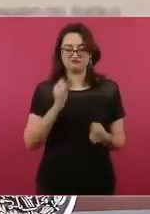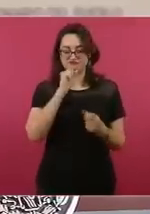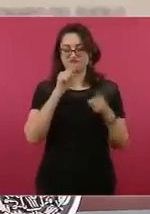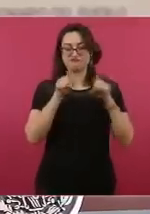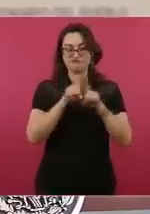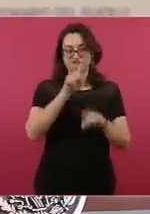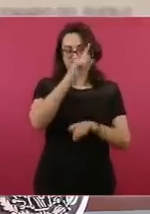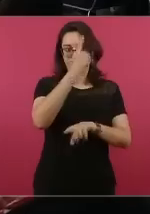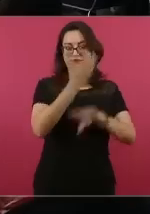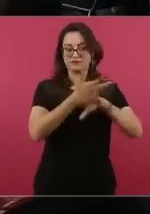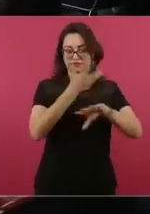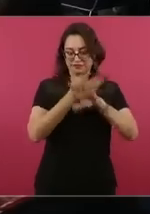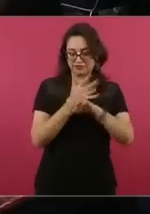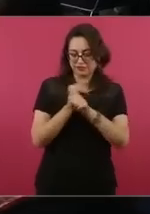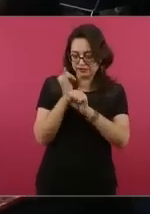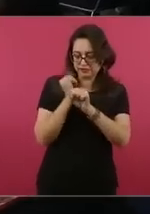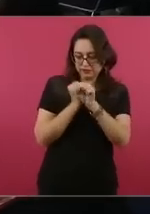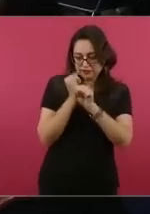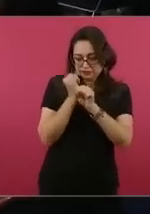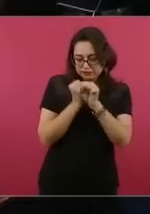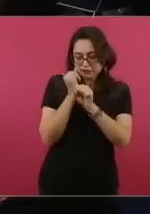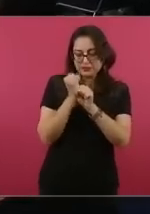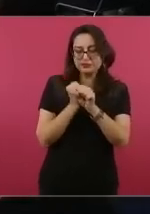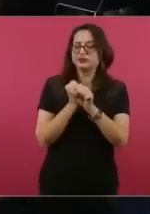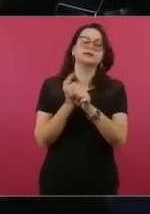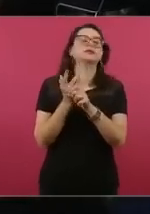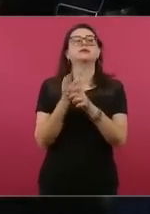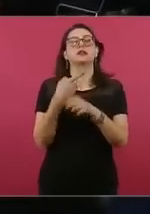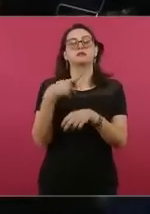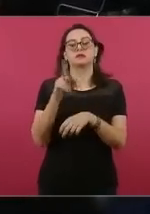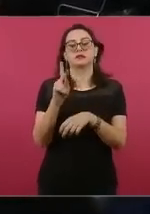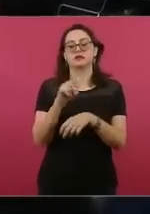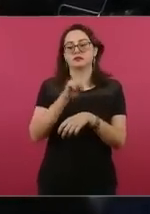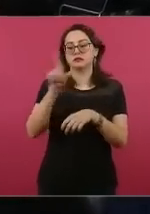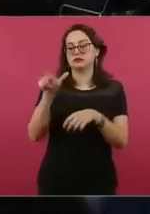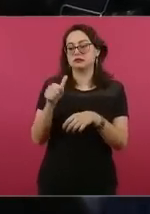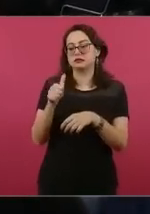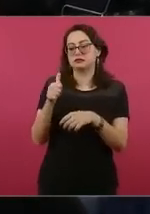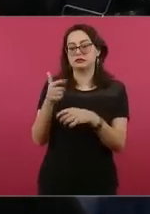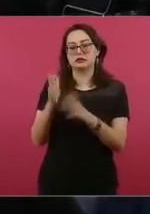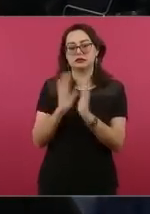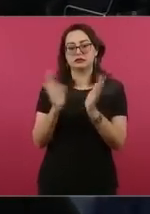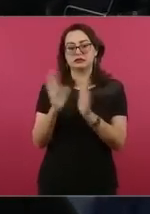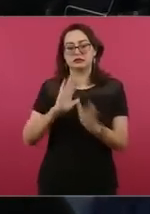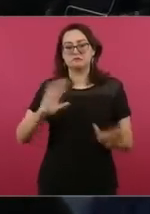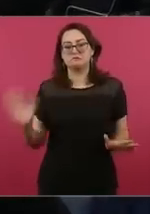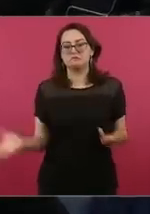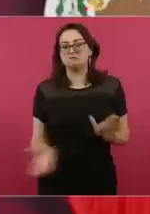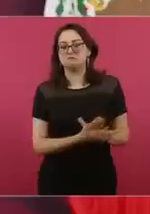pero también le dieron carpetazo allá.